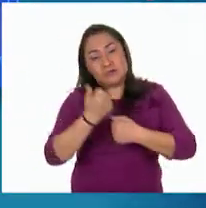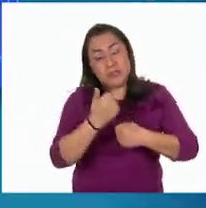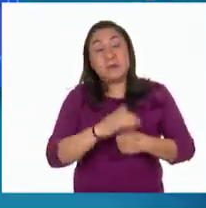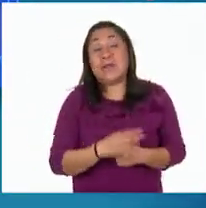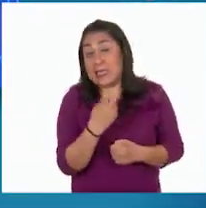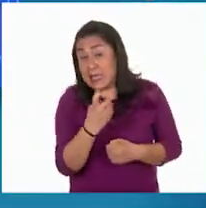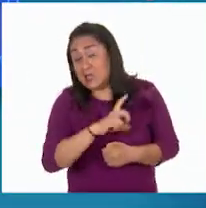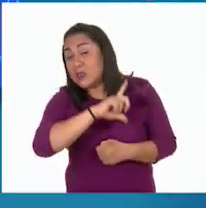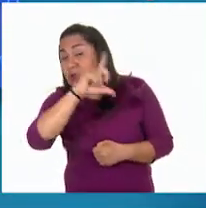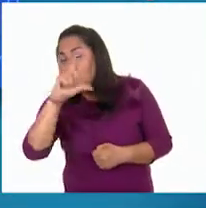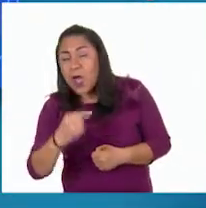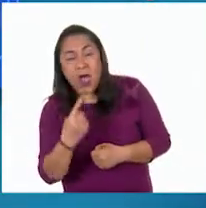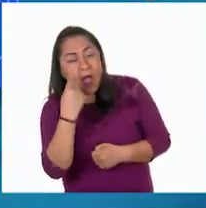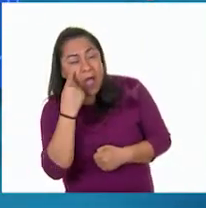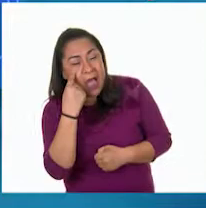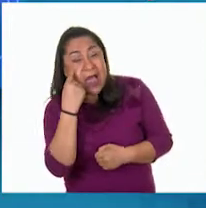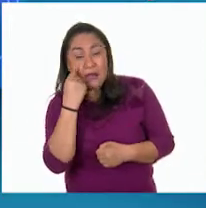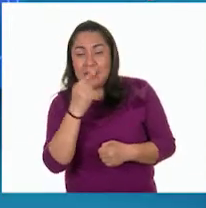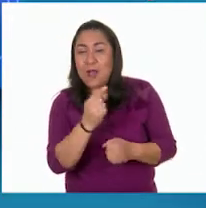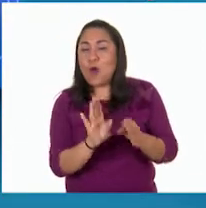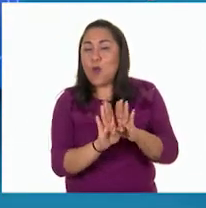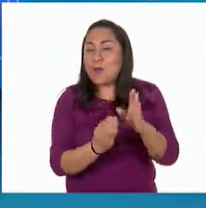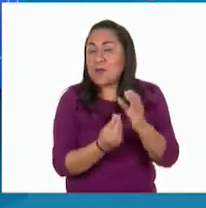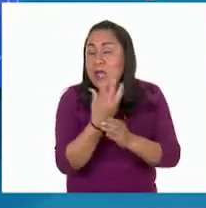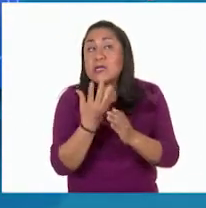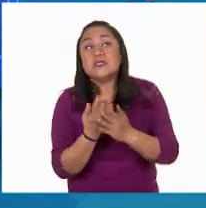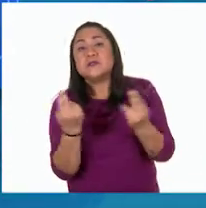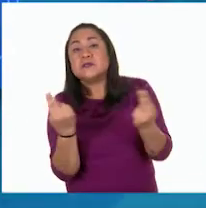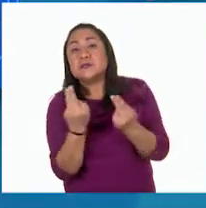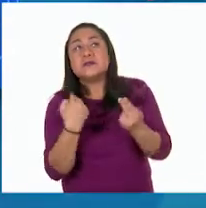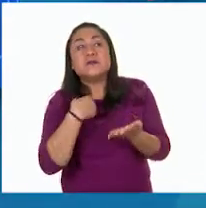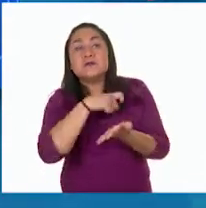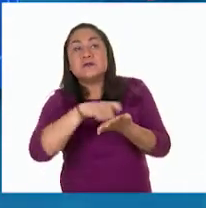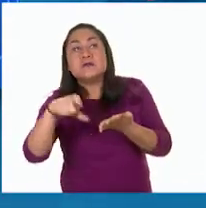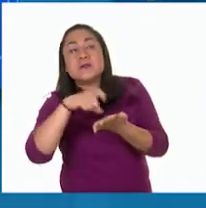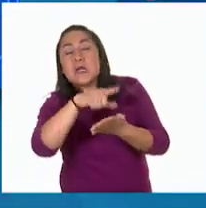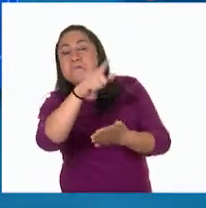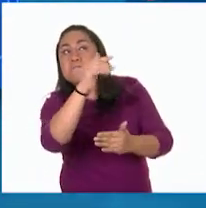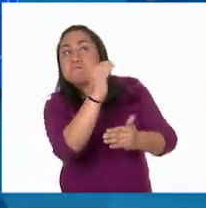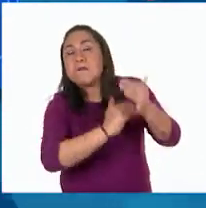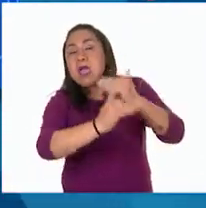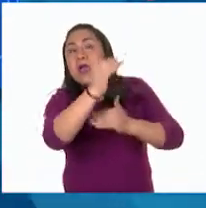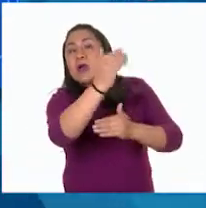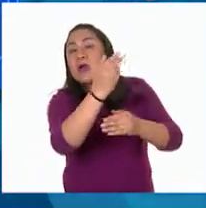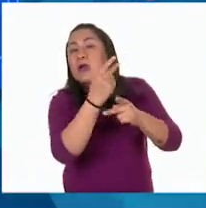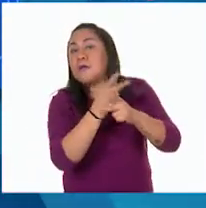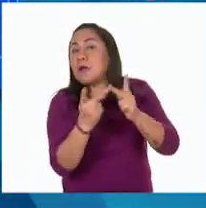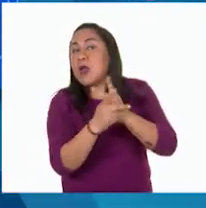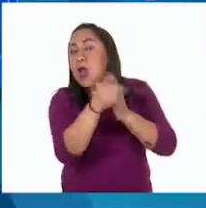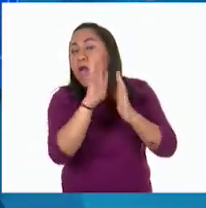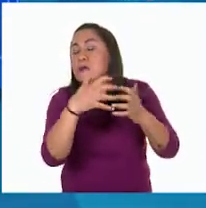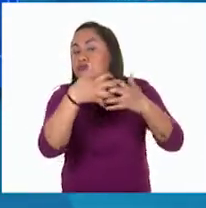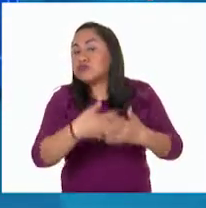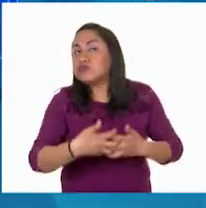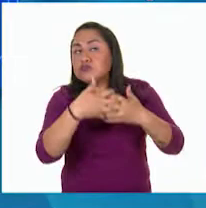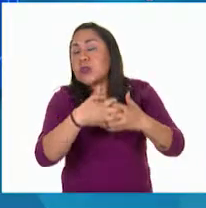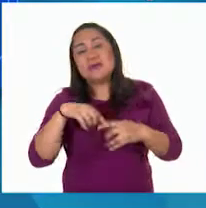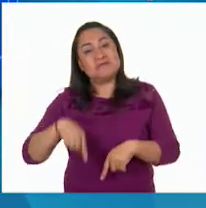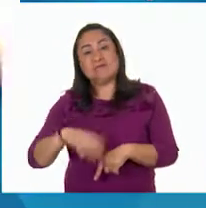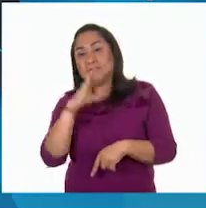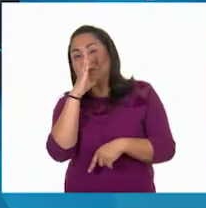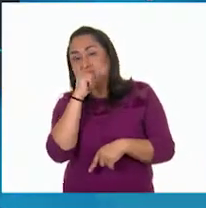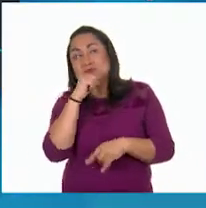a su vez, generalmente en vías de desarrollo, necesitan comprar a países desarrollados los productos manufacturados que no pueden